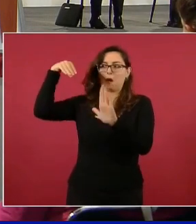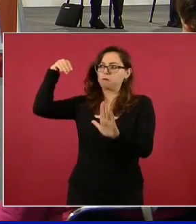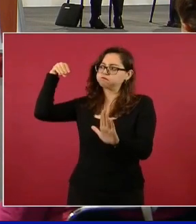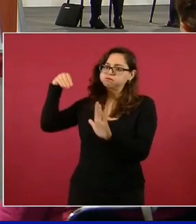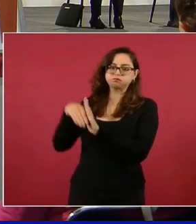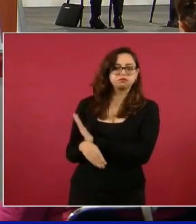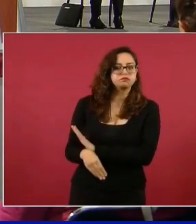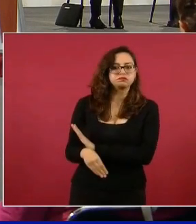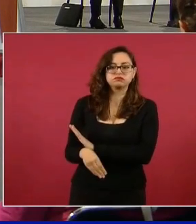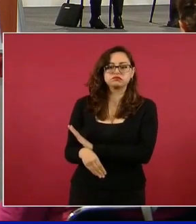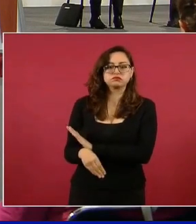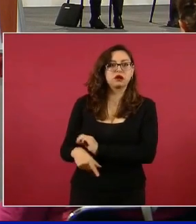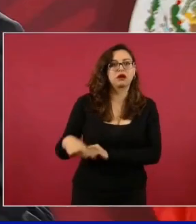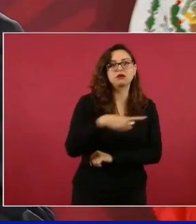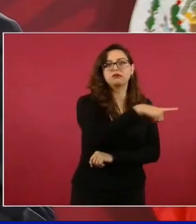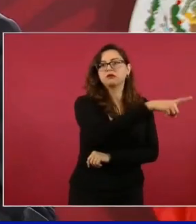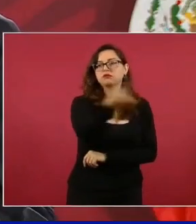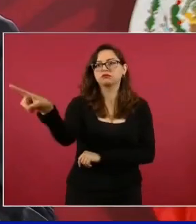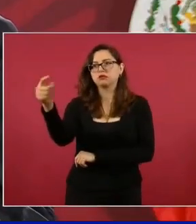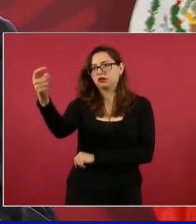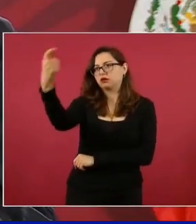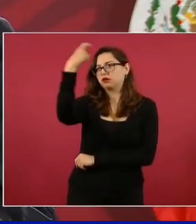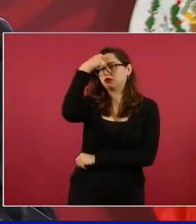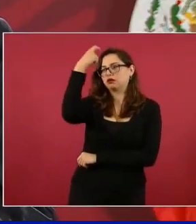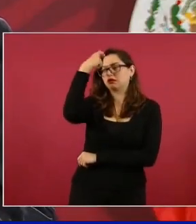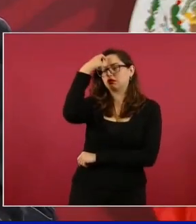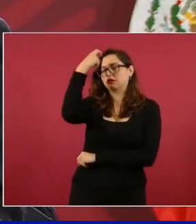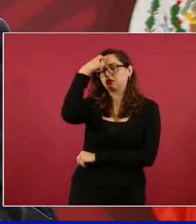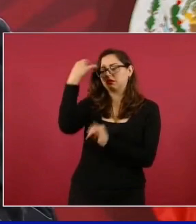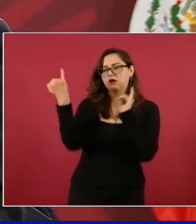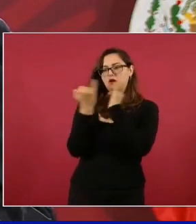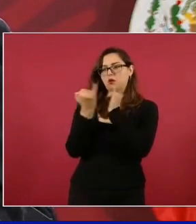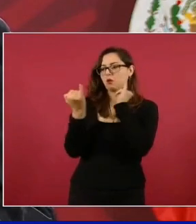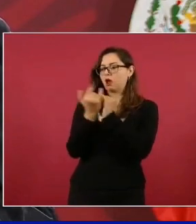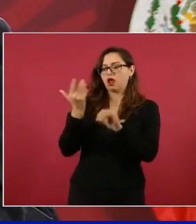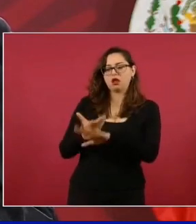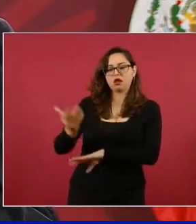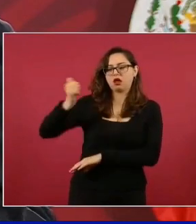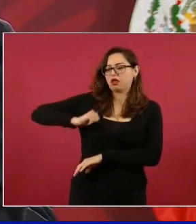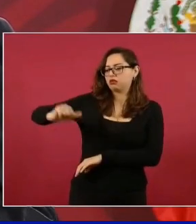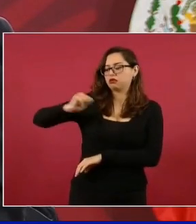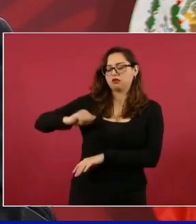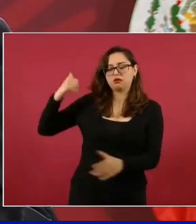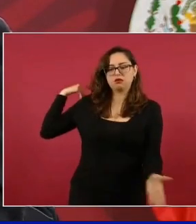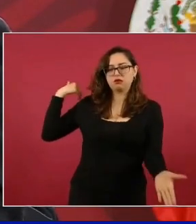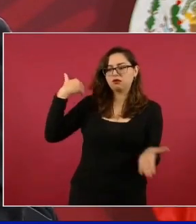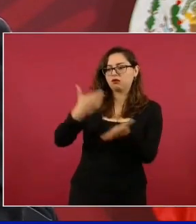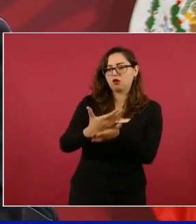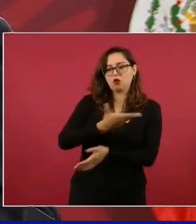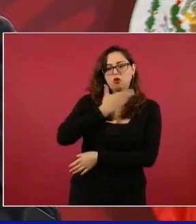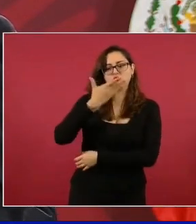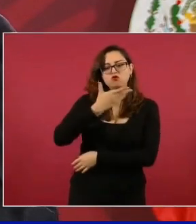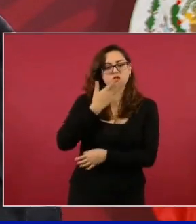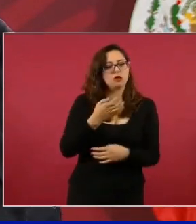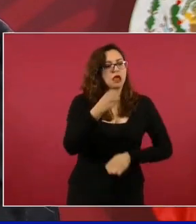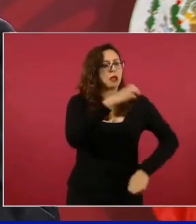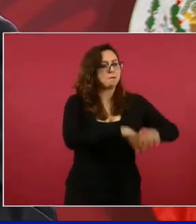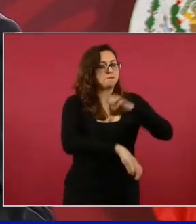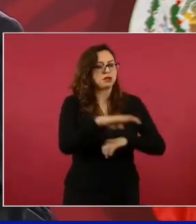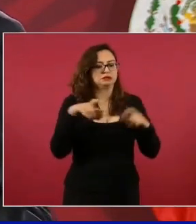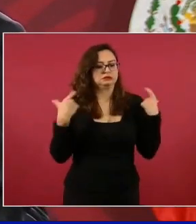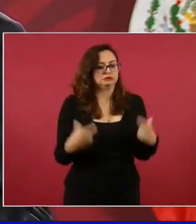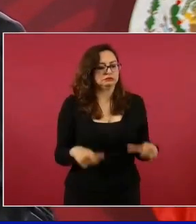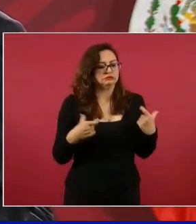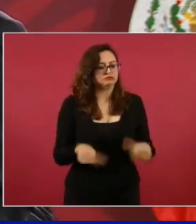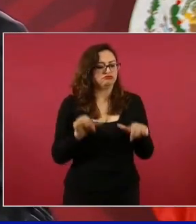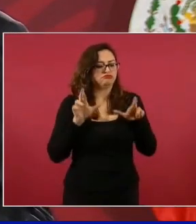entregar dinero arriba y a algunos se les pasó